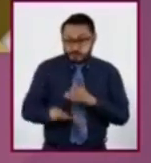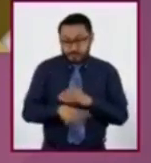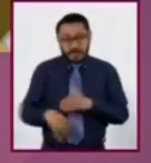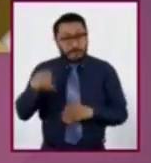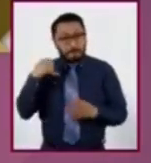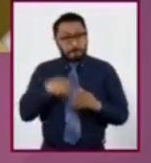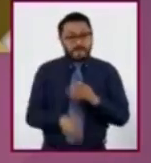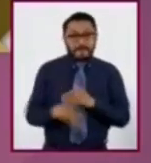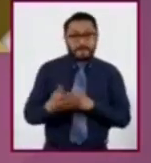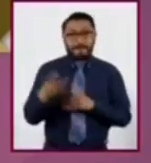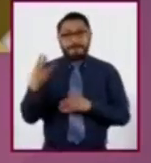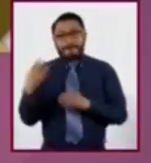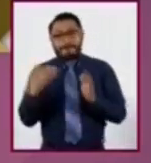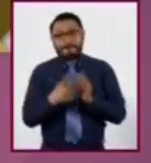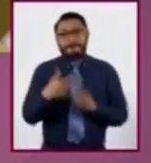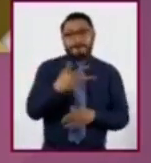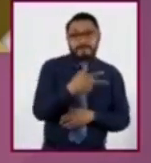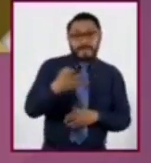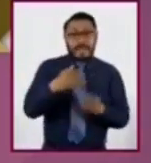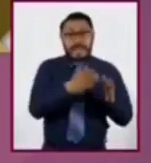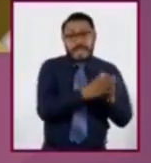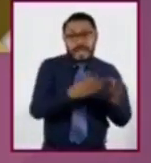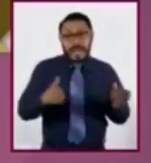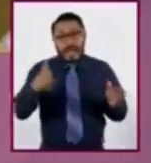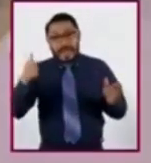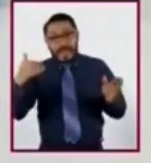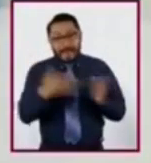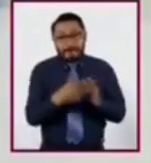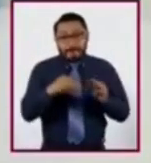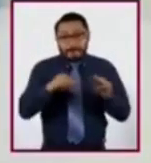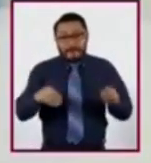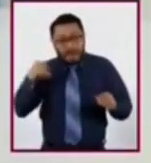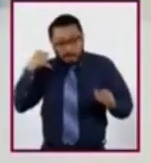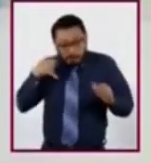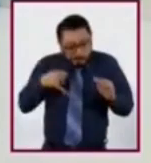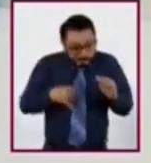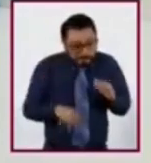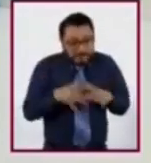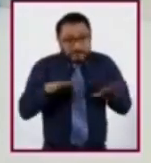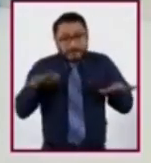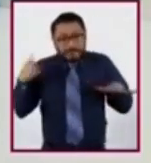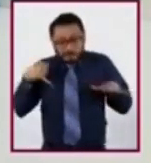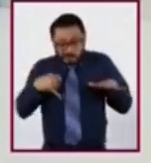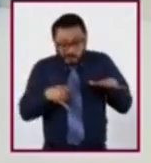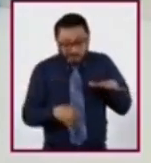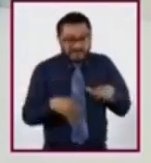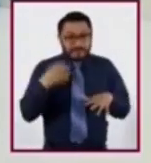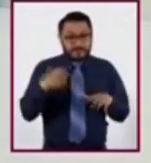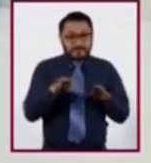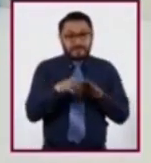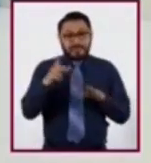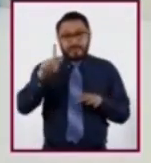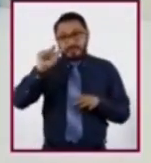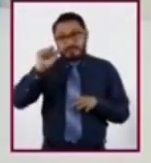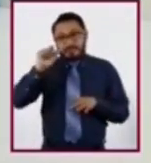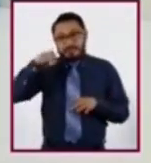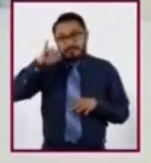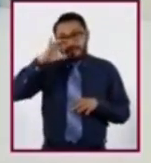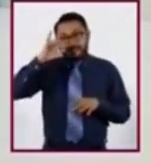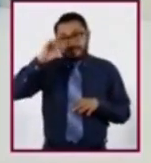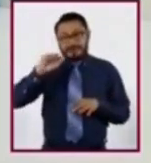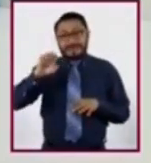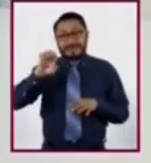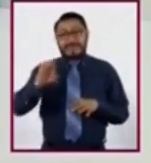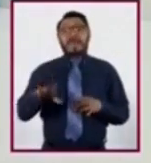es de entre 3,800 y 6,000 metros debajo del nivel del mar. Y aunque es una planicie, presenta mesetas,